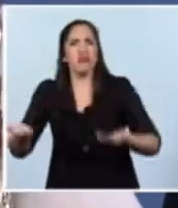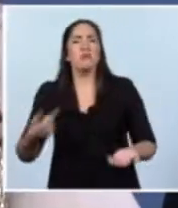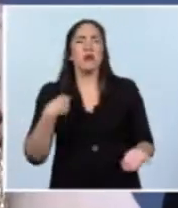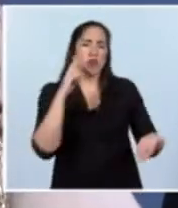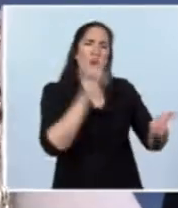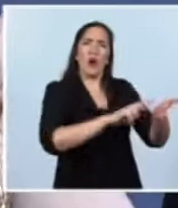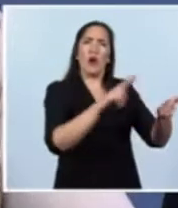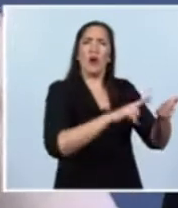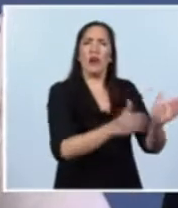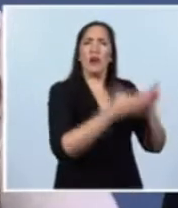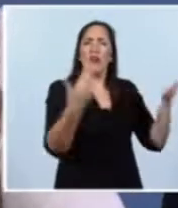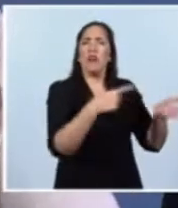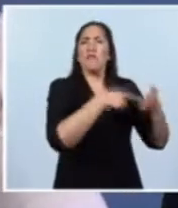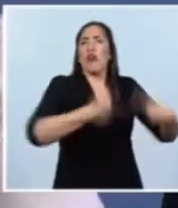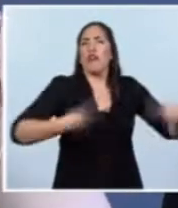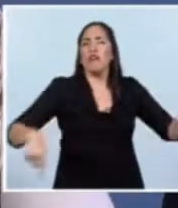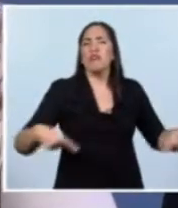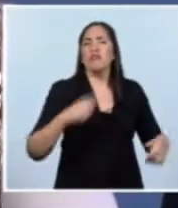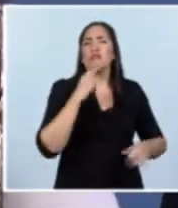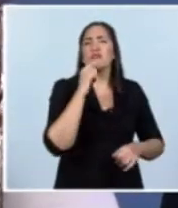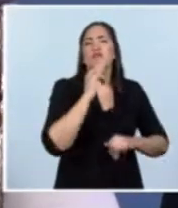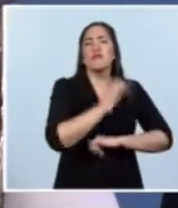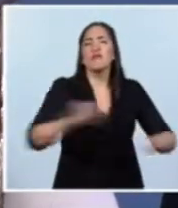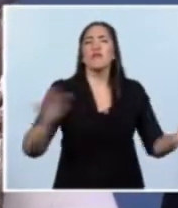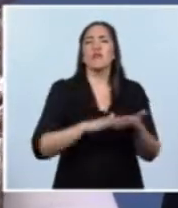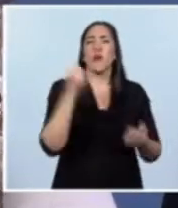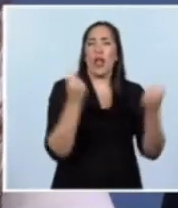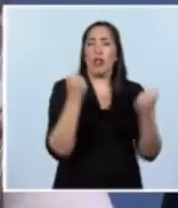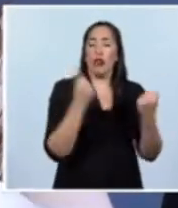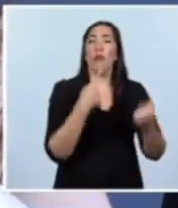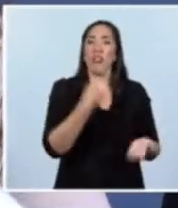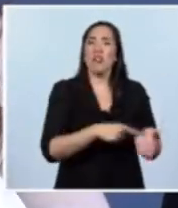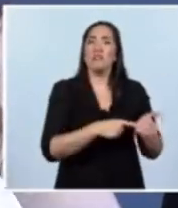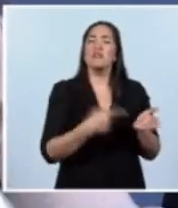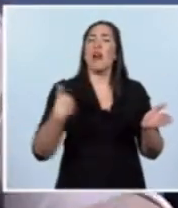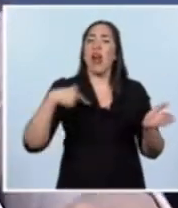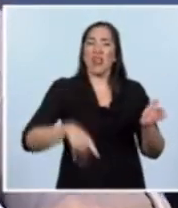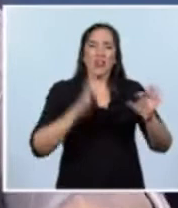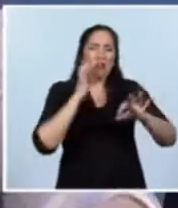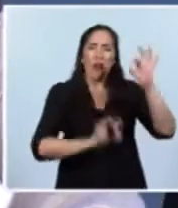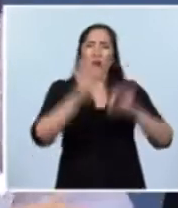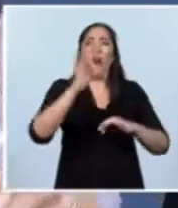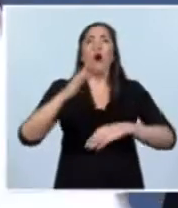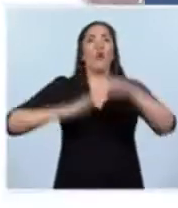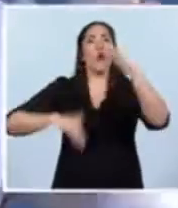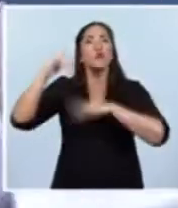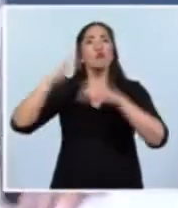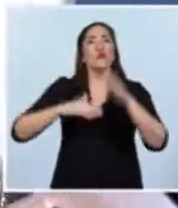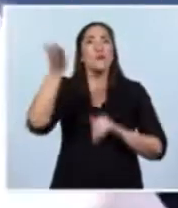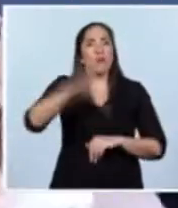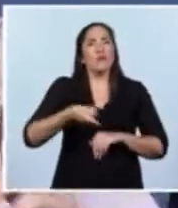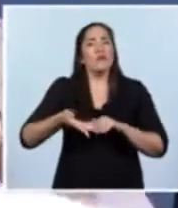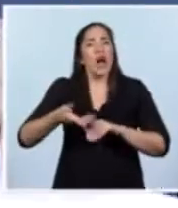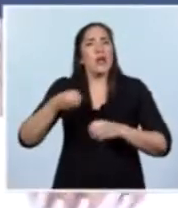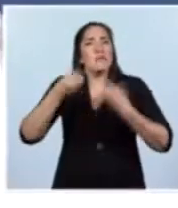económicas, por ejemplo, ha vuelto a crecer el índice la construcción, una muy